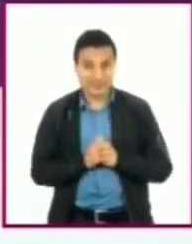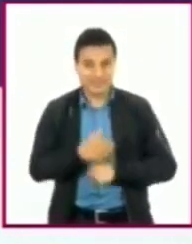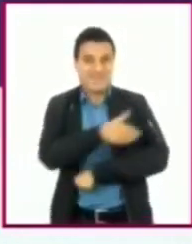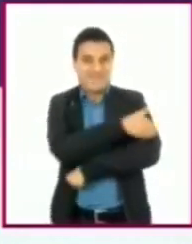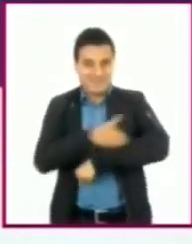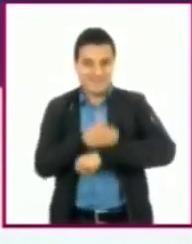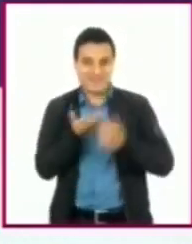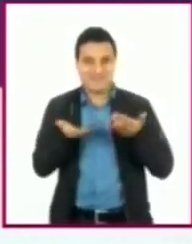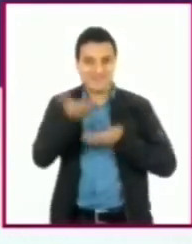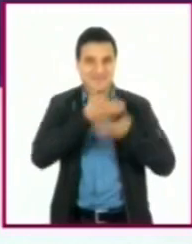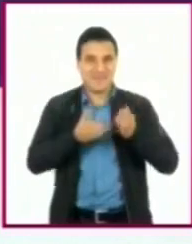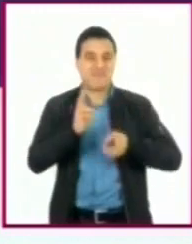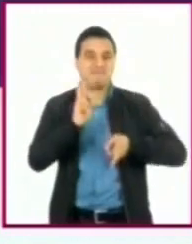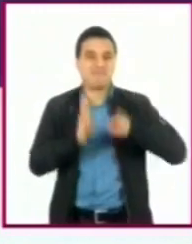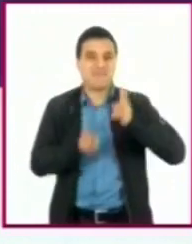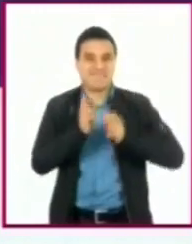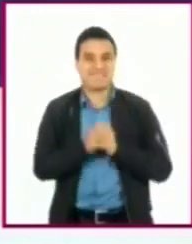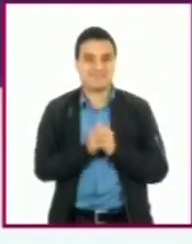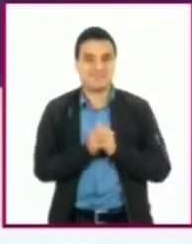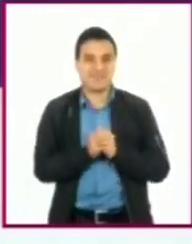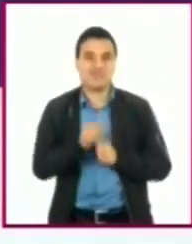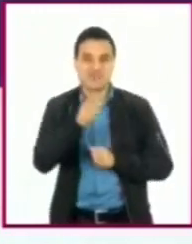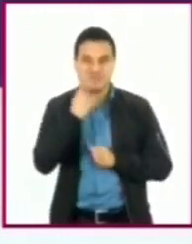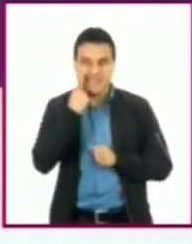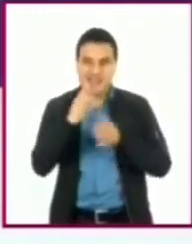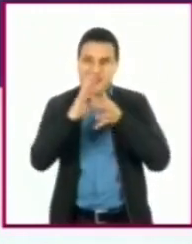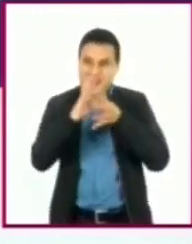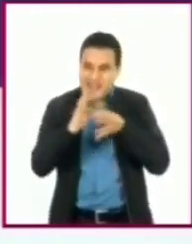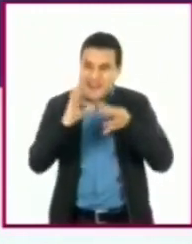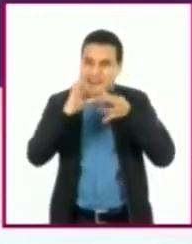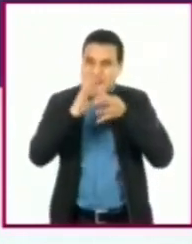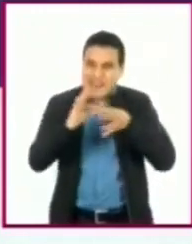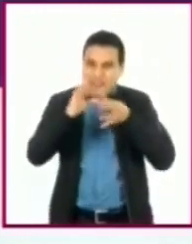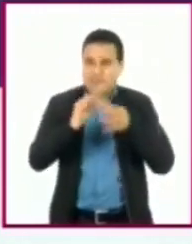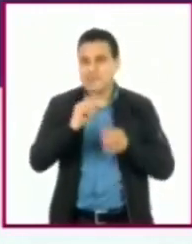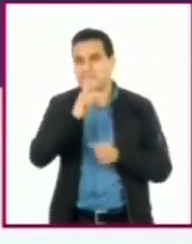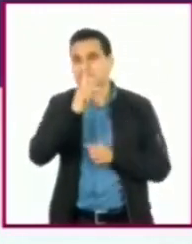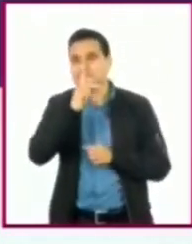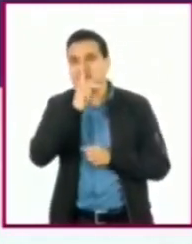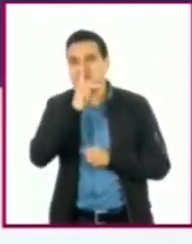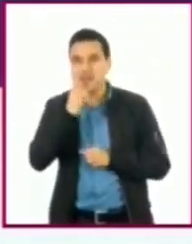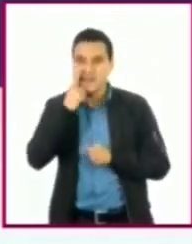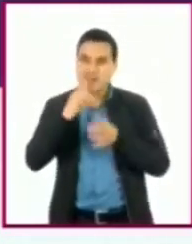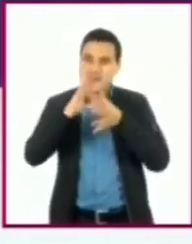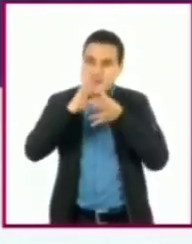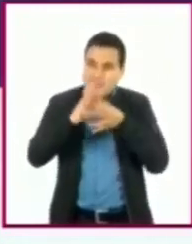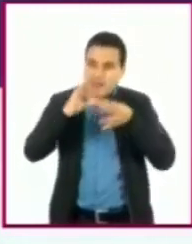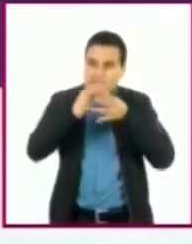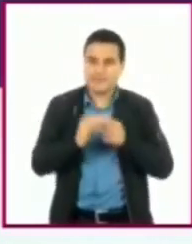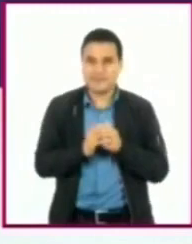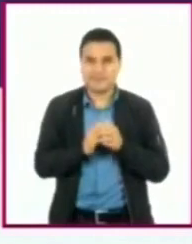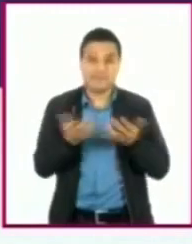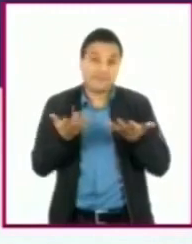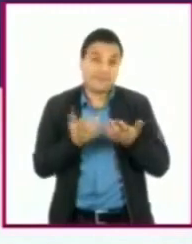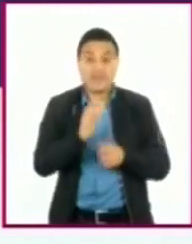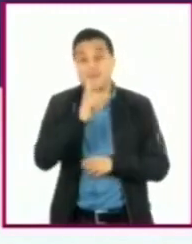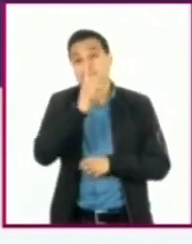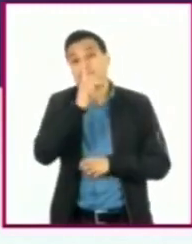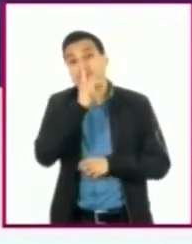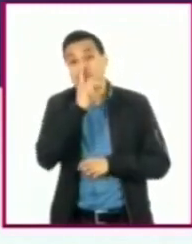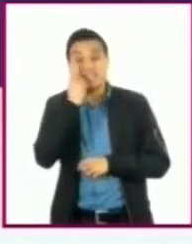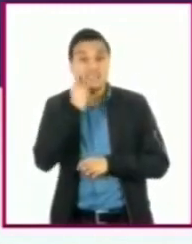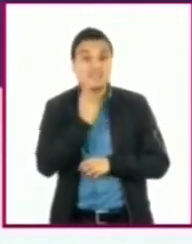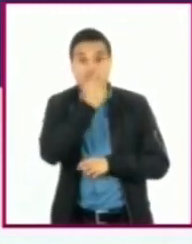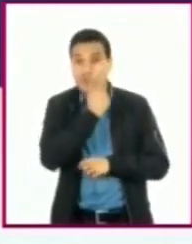familia. Así como que quien no quiere la cosa mientras tu papá pica cebolla o tu mamá arregla el